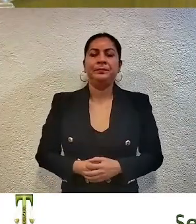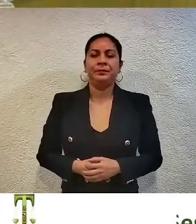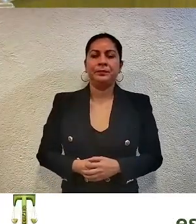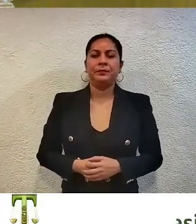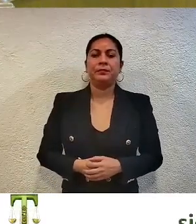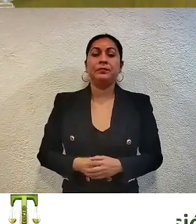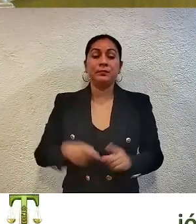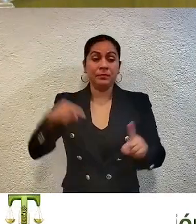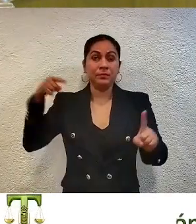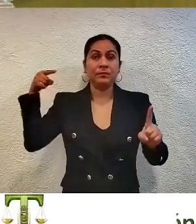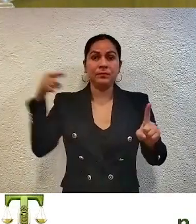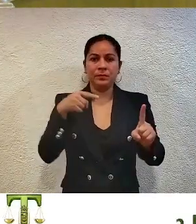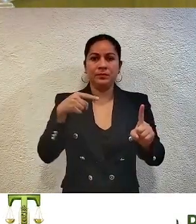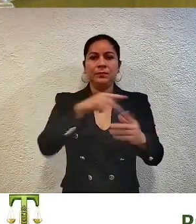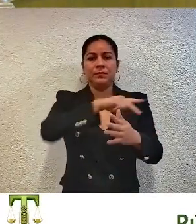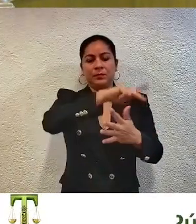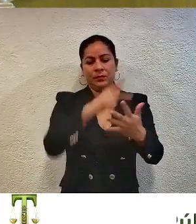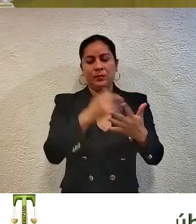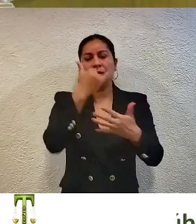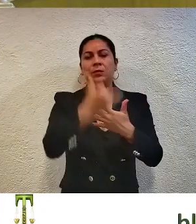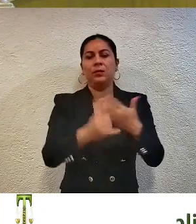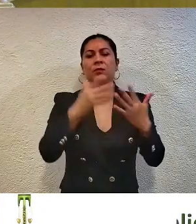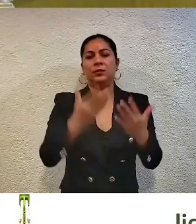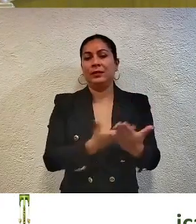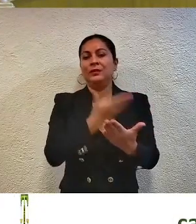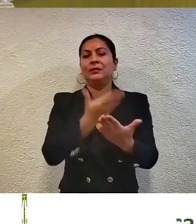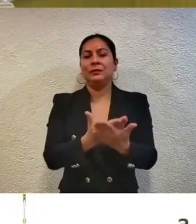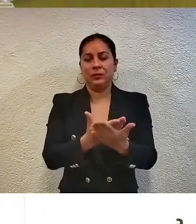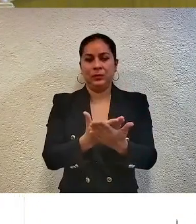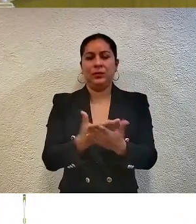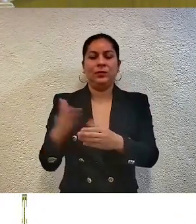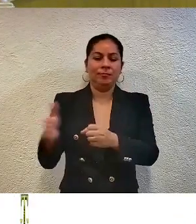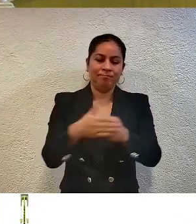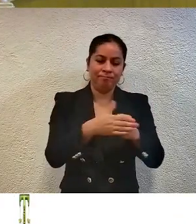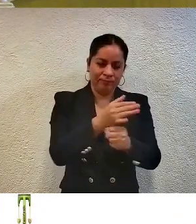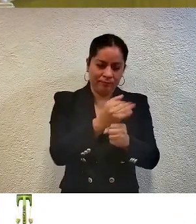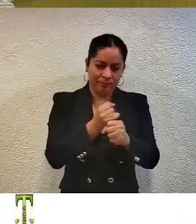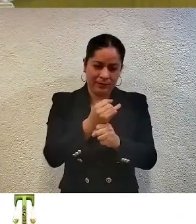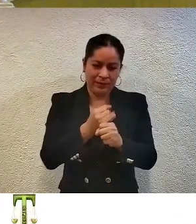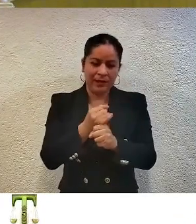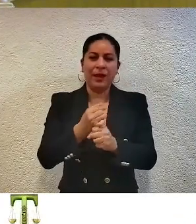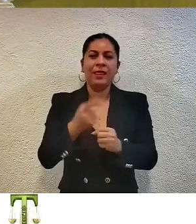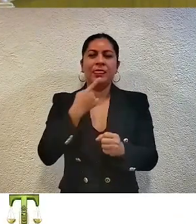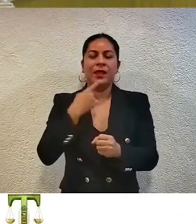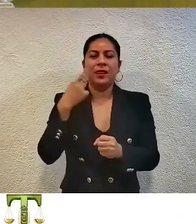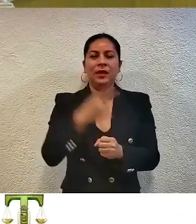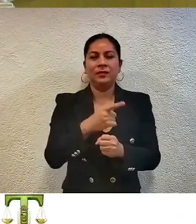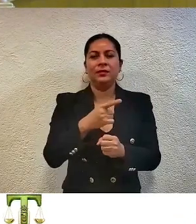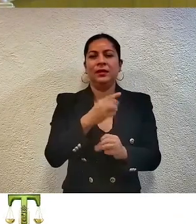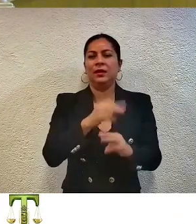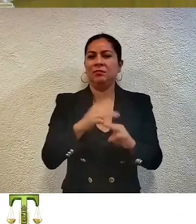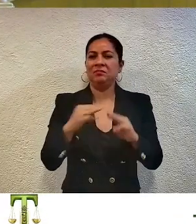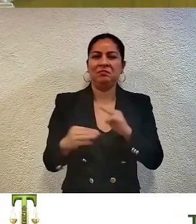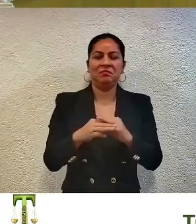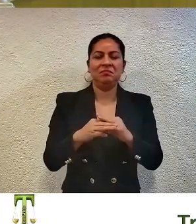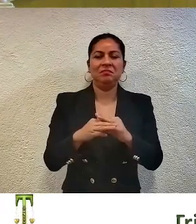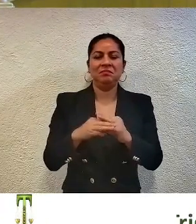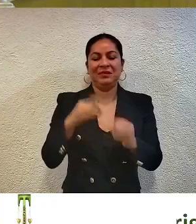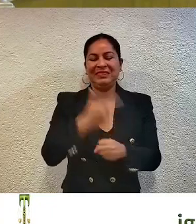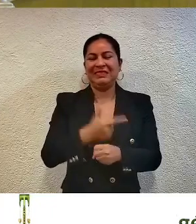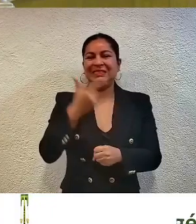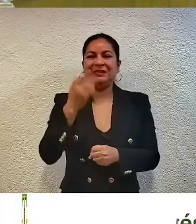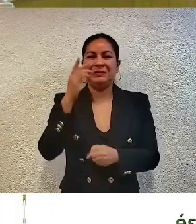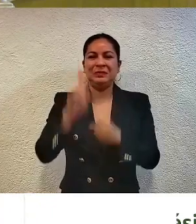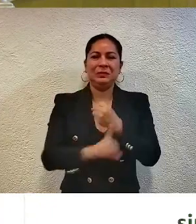En ese sentido, en el proyecto que ahora se propone, se advierte que del análisis integral de la demanda, los motivos de agravio planteados por las